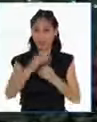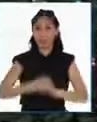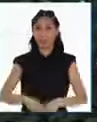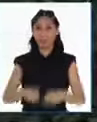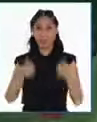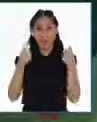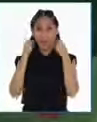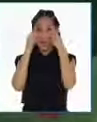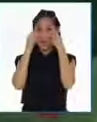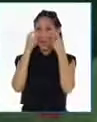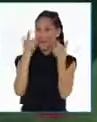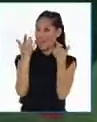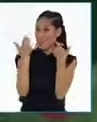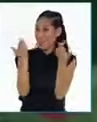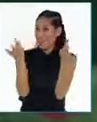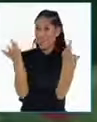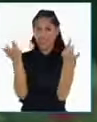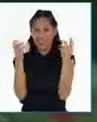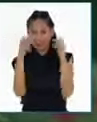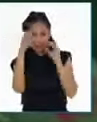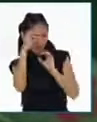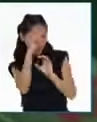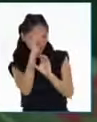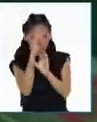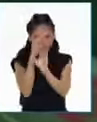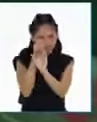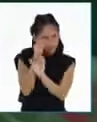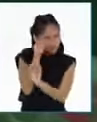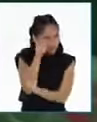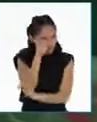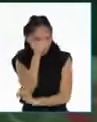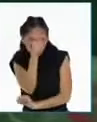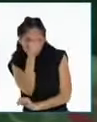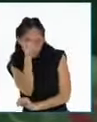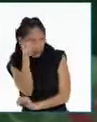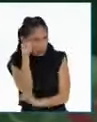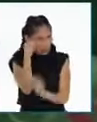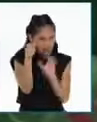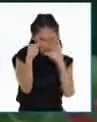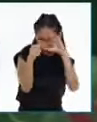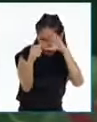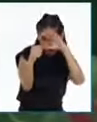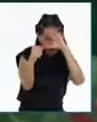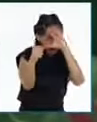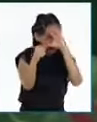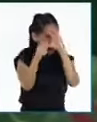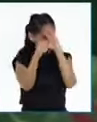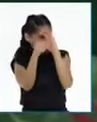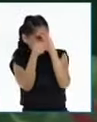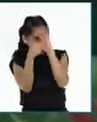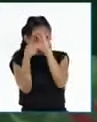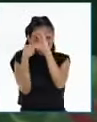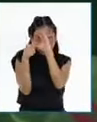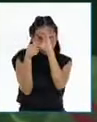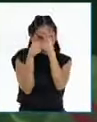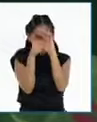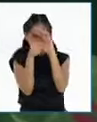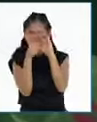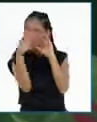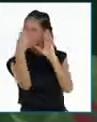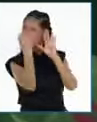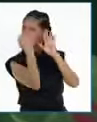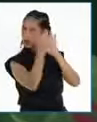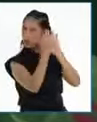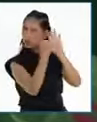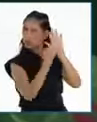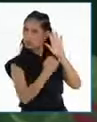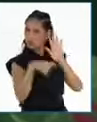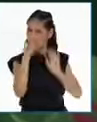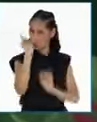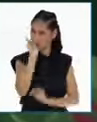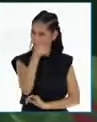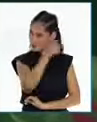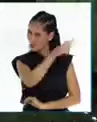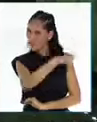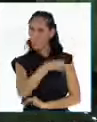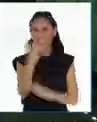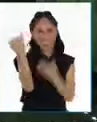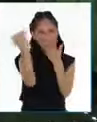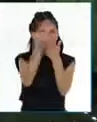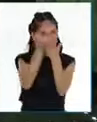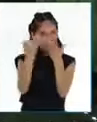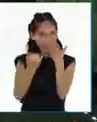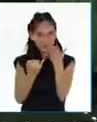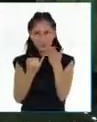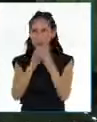¡Guau! ¿Dónde estoy? ¿Qué fue eso? Edwin, eres un dibujo. ¡Tú eres un dibujo!